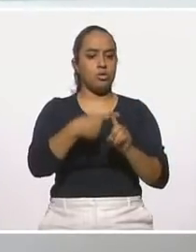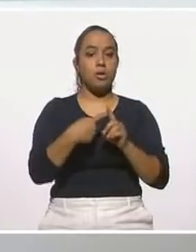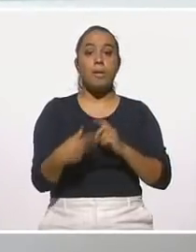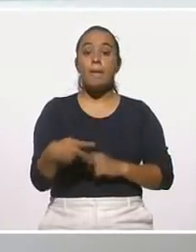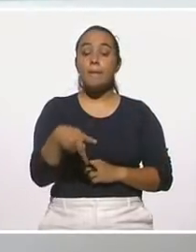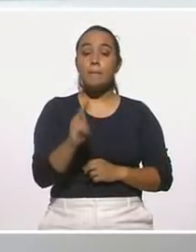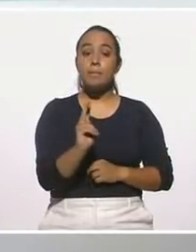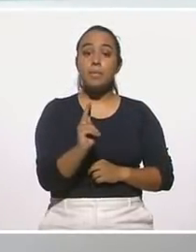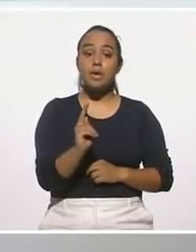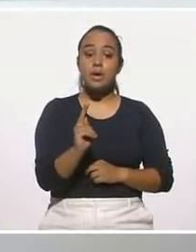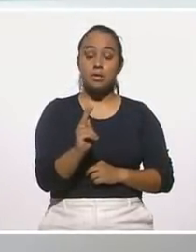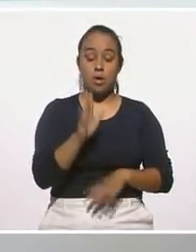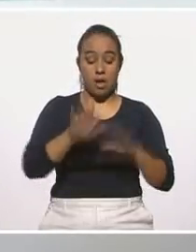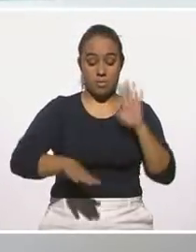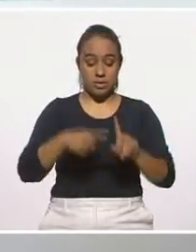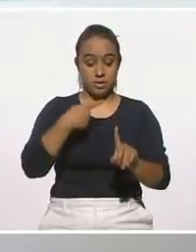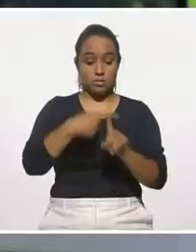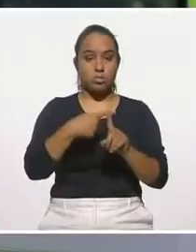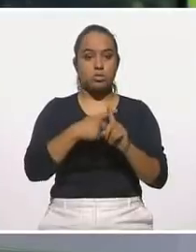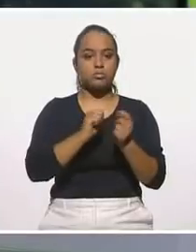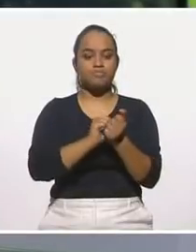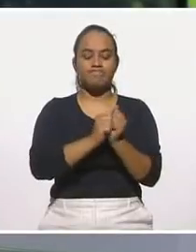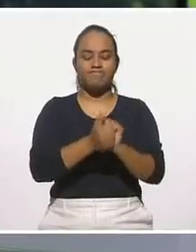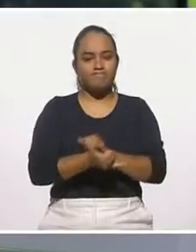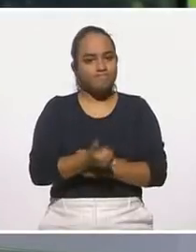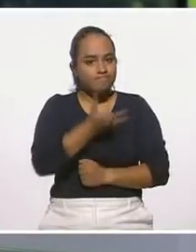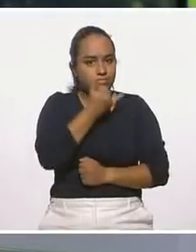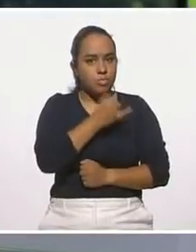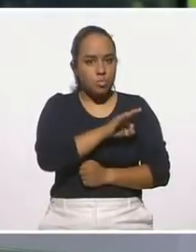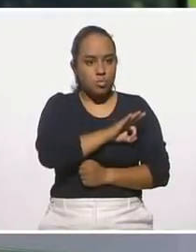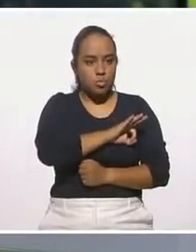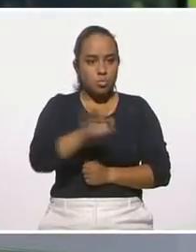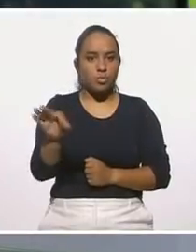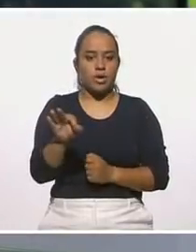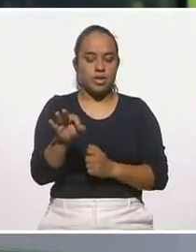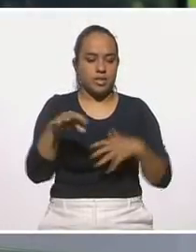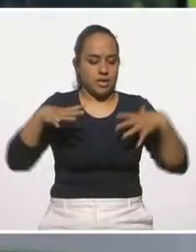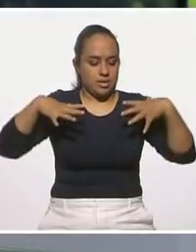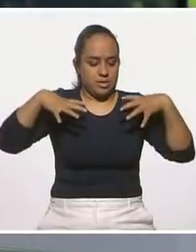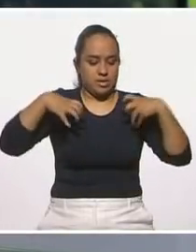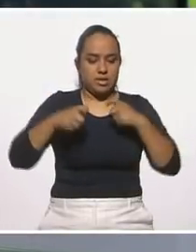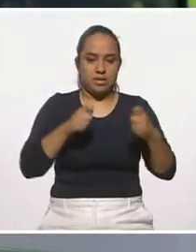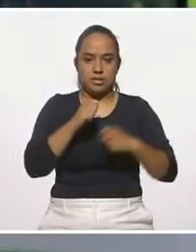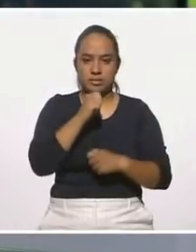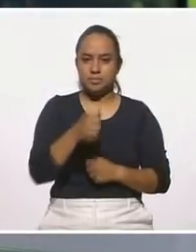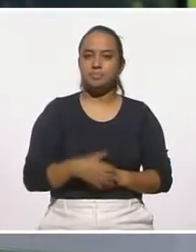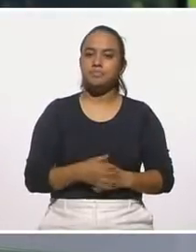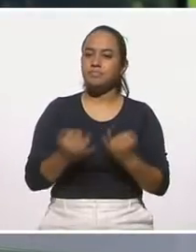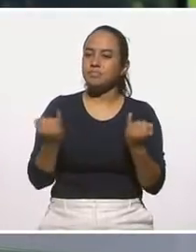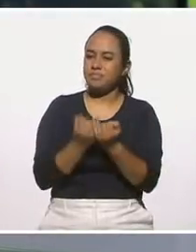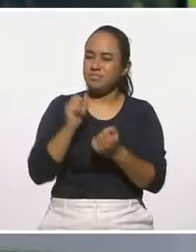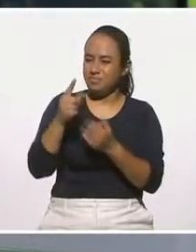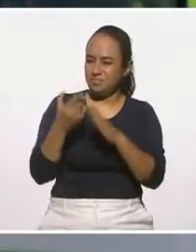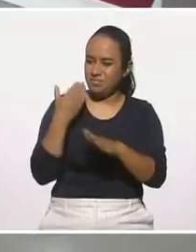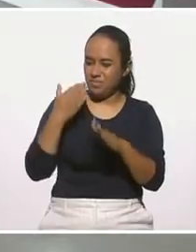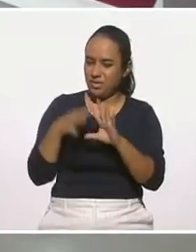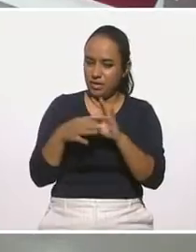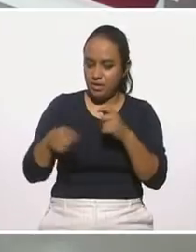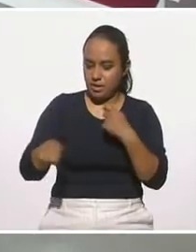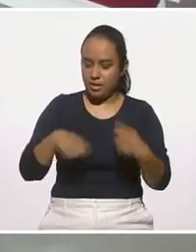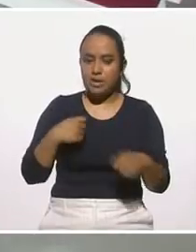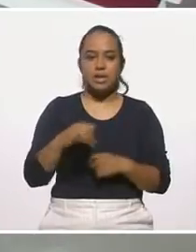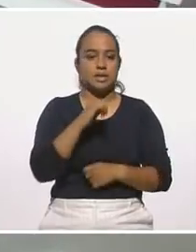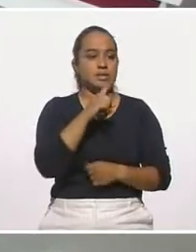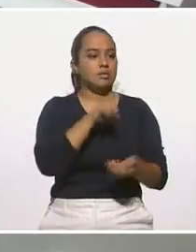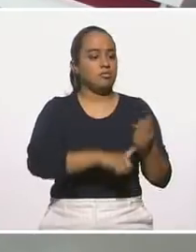finalmente ese optimismo te puede llevar a un mal manejo del estrés. Que decíamos un poco de la flexibilidad. Ok, no estás